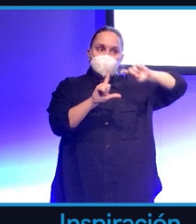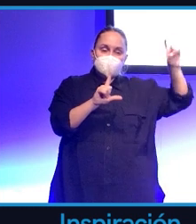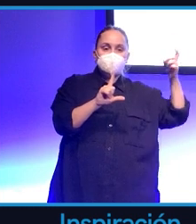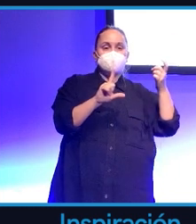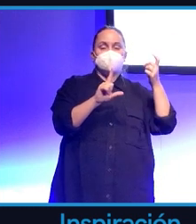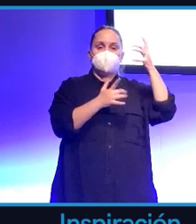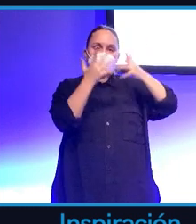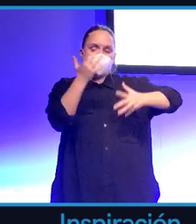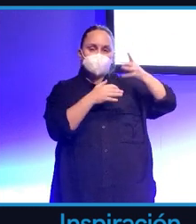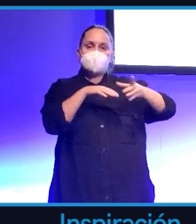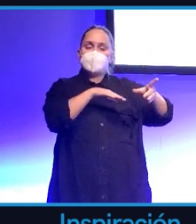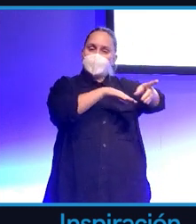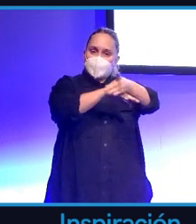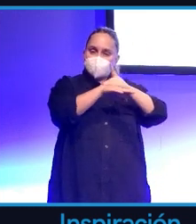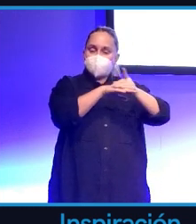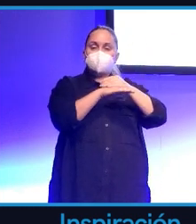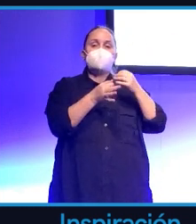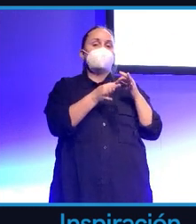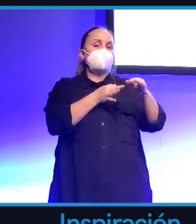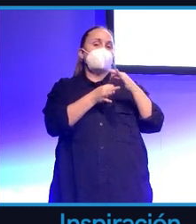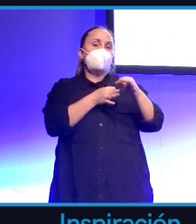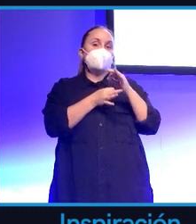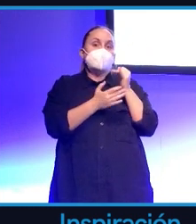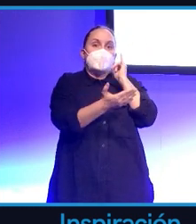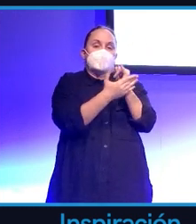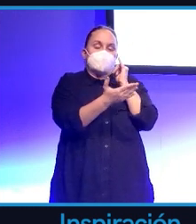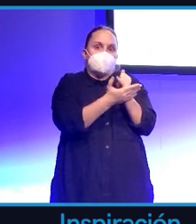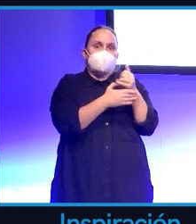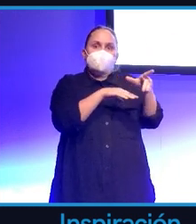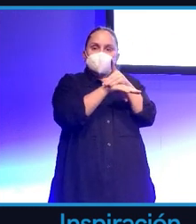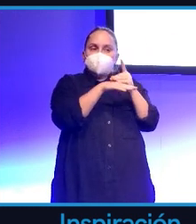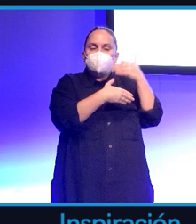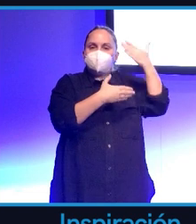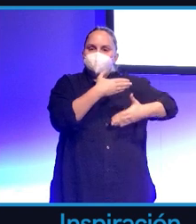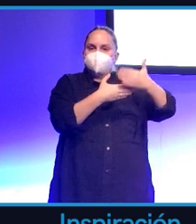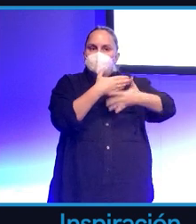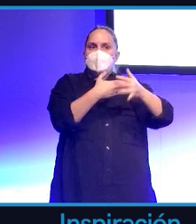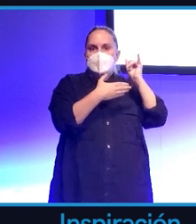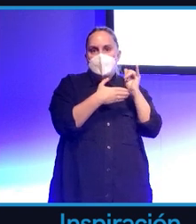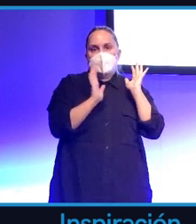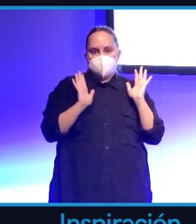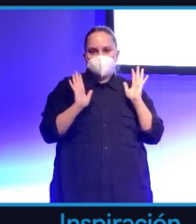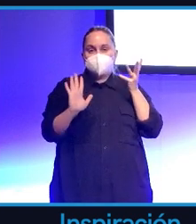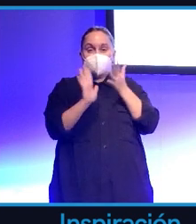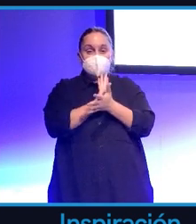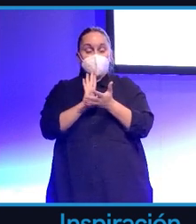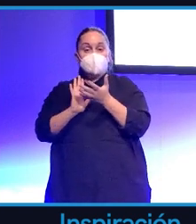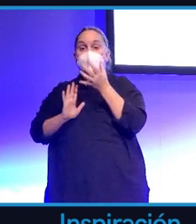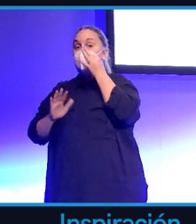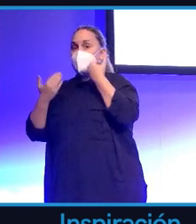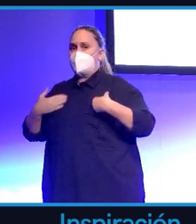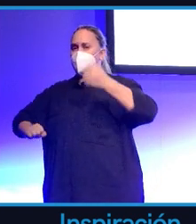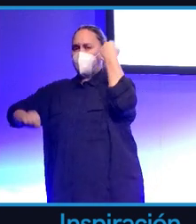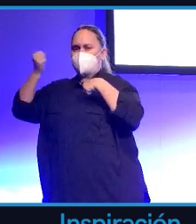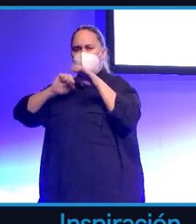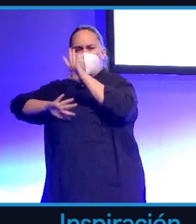experimentales, de bases de datos, con muchos sesgos y muchas limitaciones. Estamos simplificando un comportamiento del humano que es muy